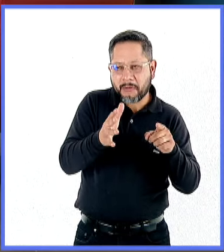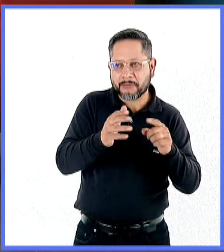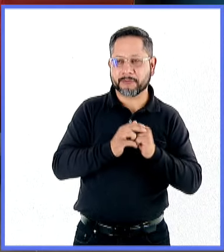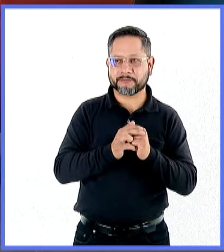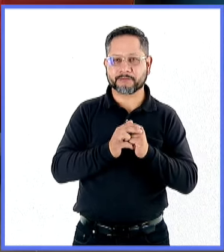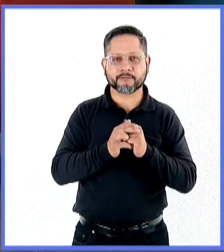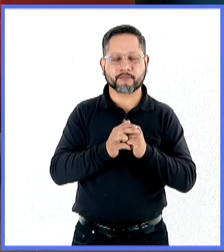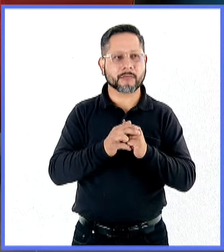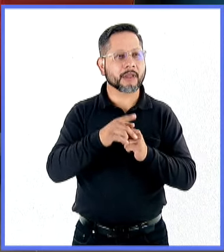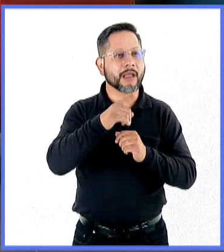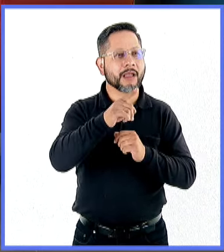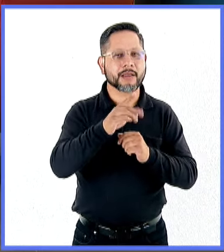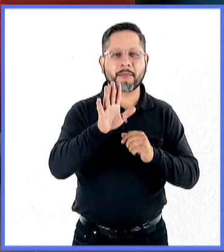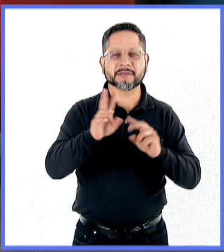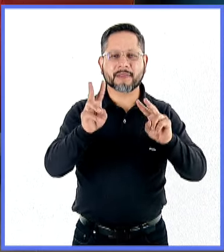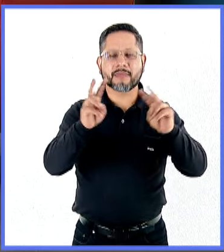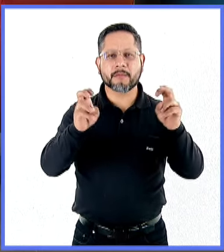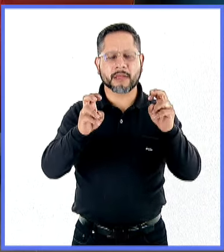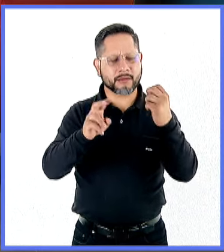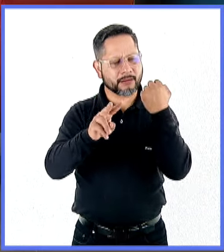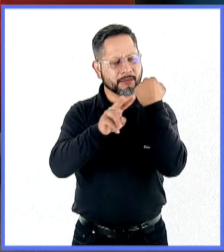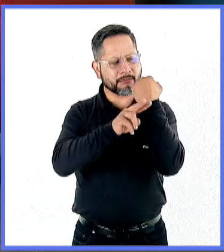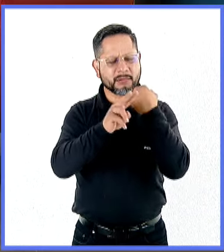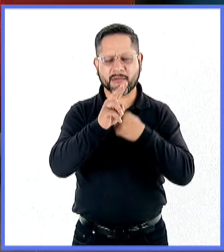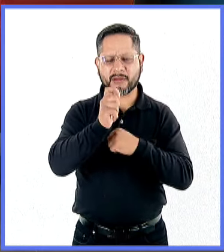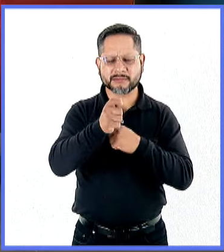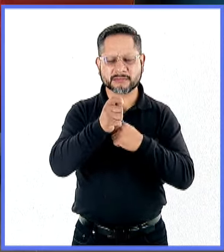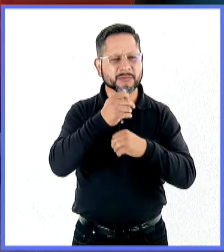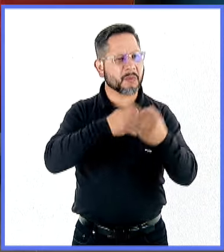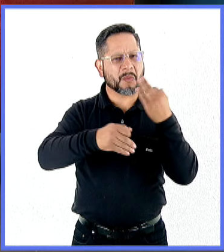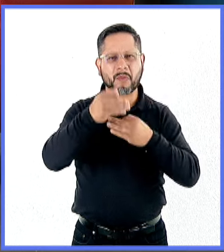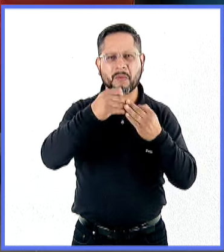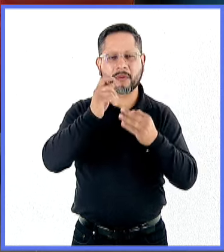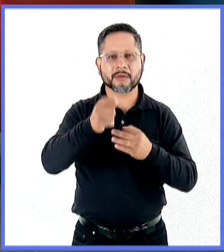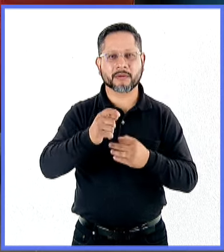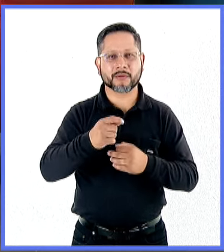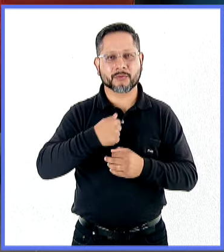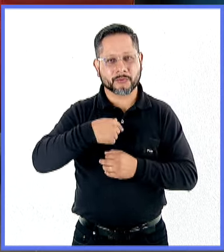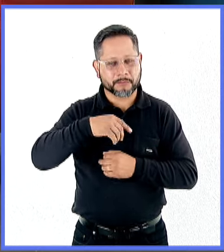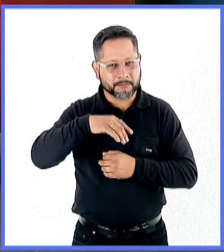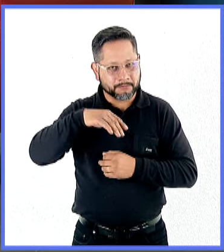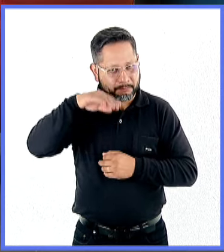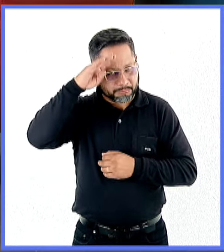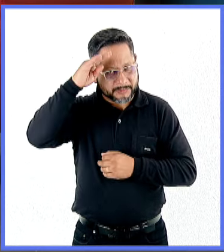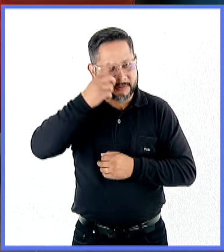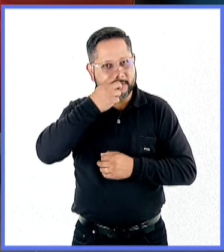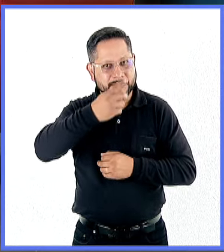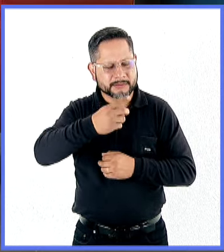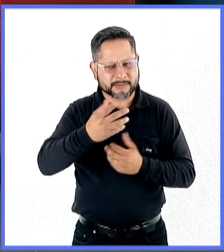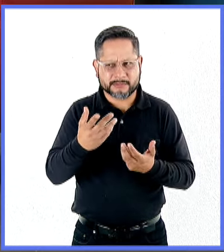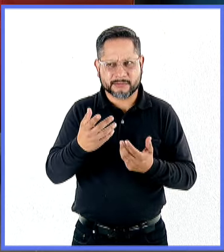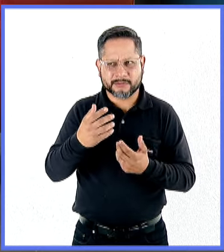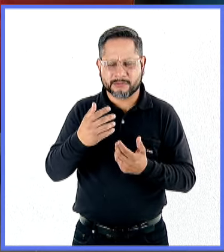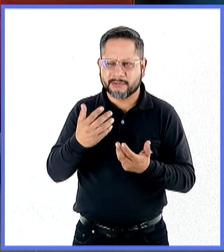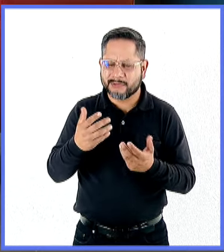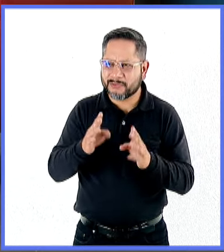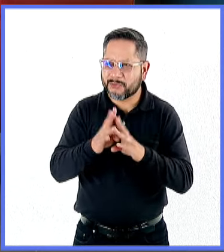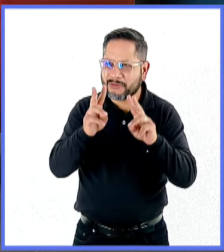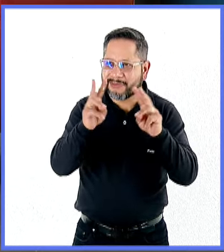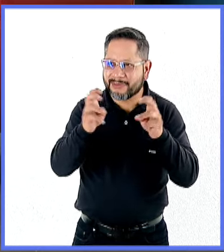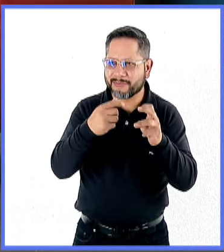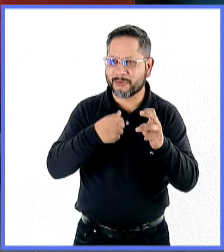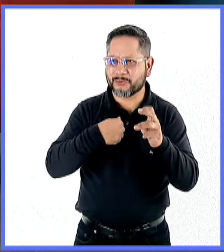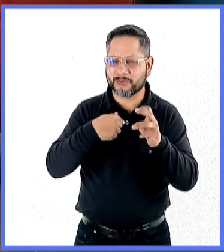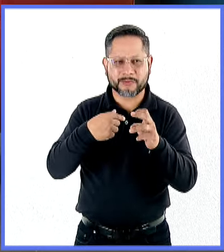llama Todo lo de Cristal. Y es... le dije yo... yo pensaba que iba a decir una burrada, le dije, oye, es como la segunda